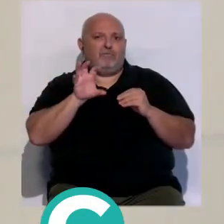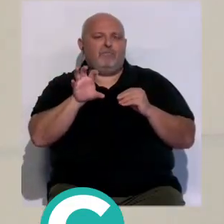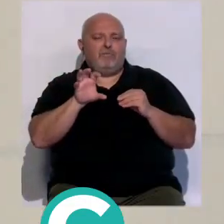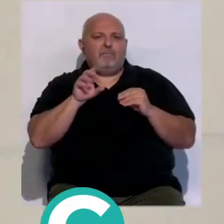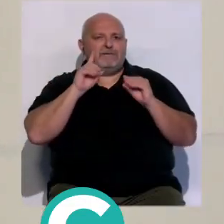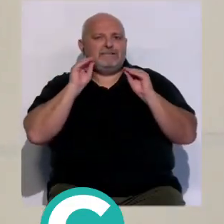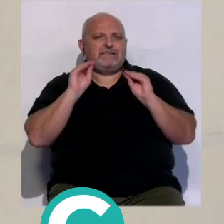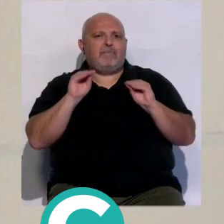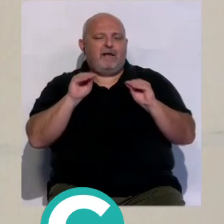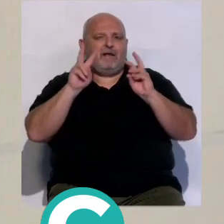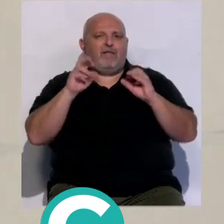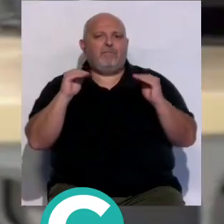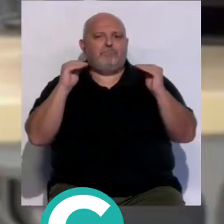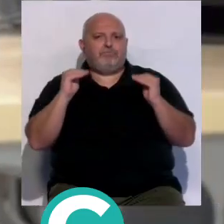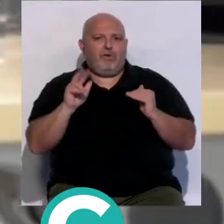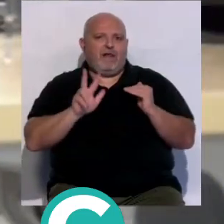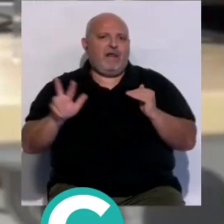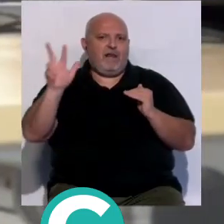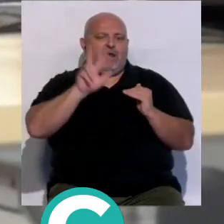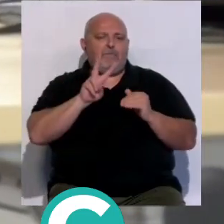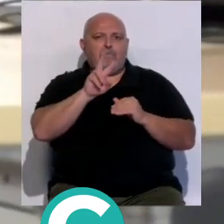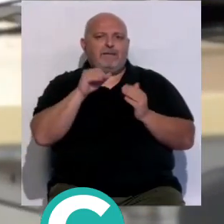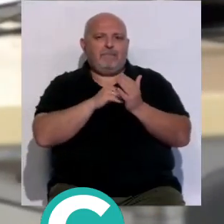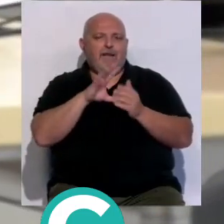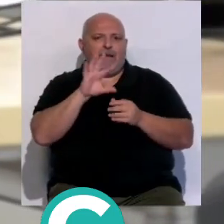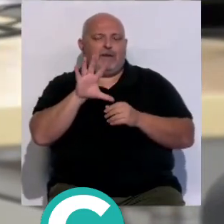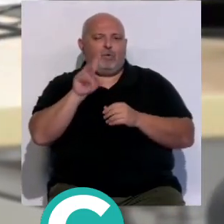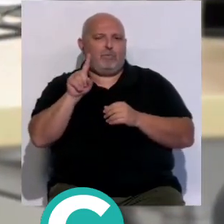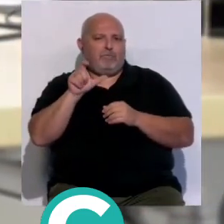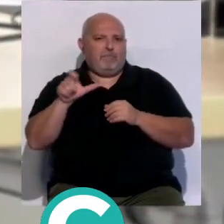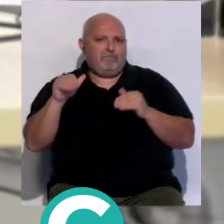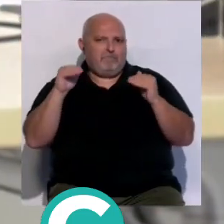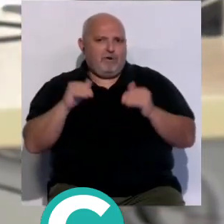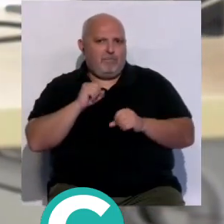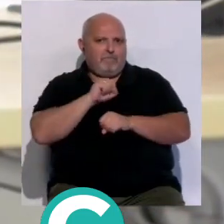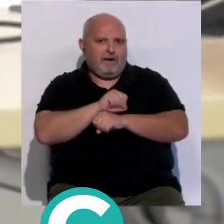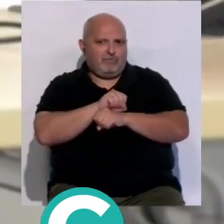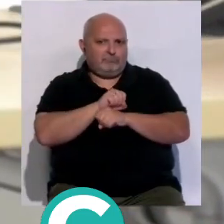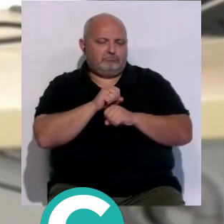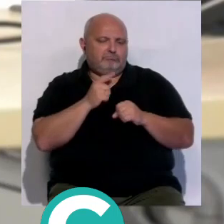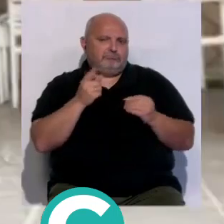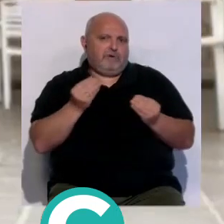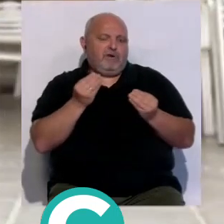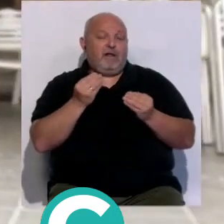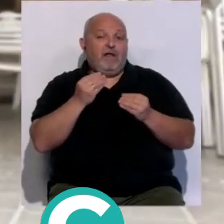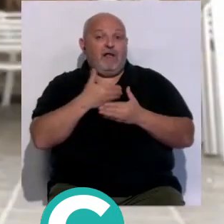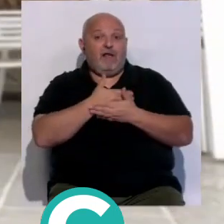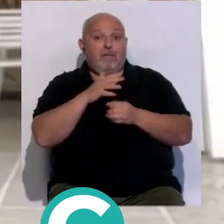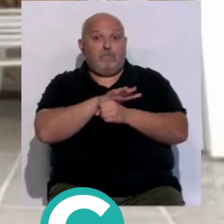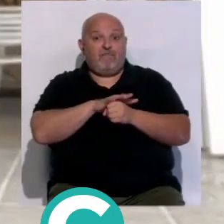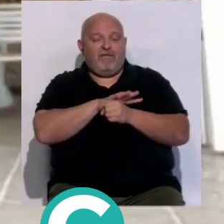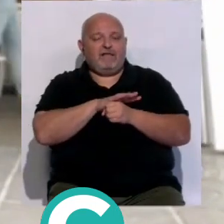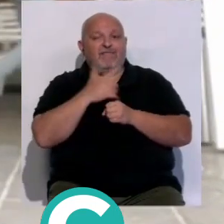muy destacada en descenso nacional con 20.551 parados menos una cifra que trasladada a nivel provincial